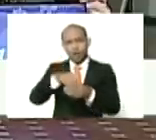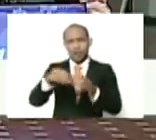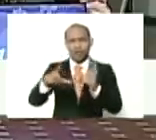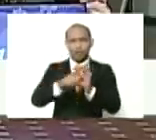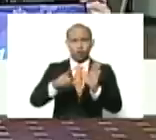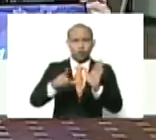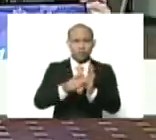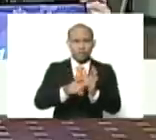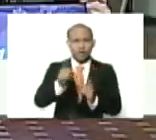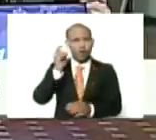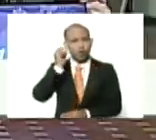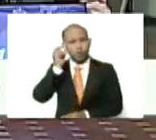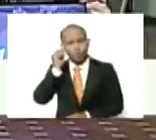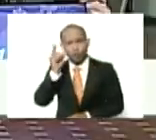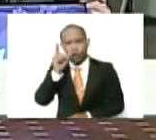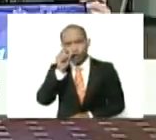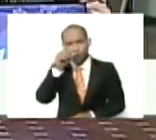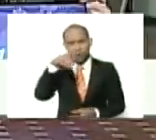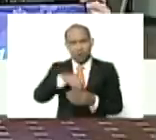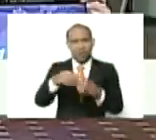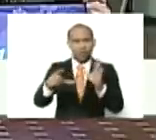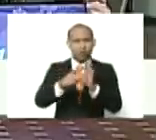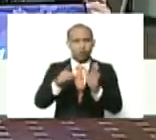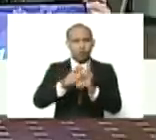con las liceístas, los liceístas,